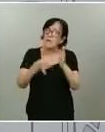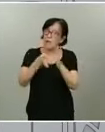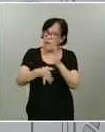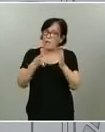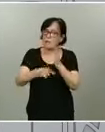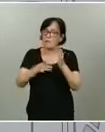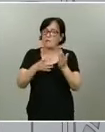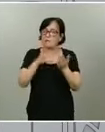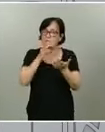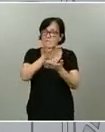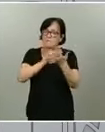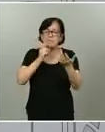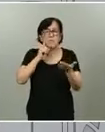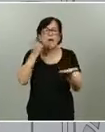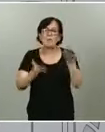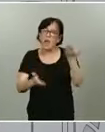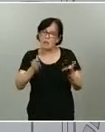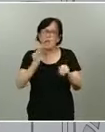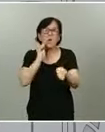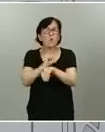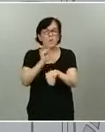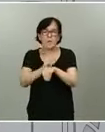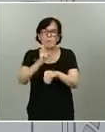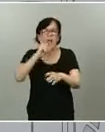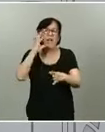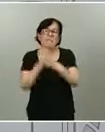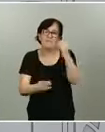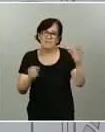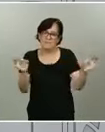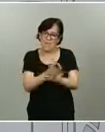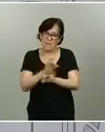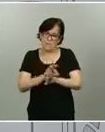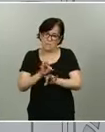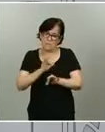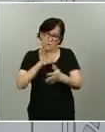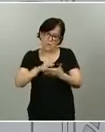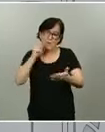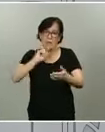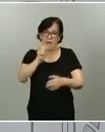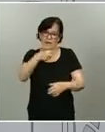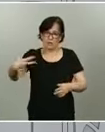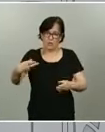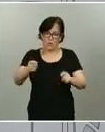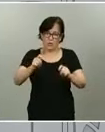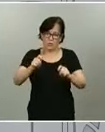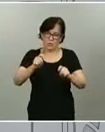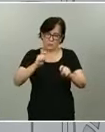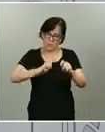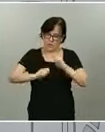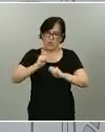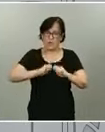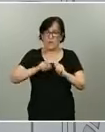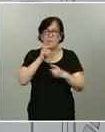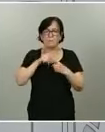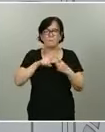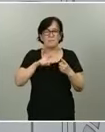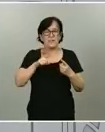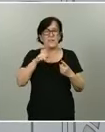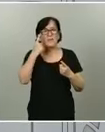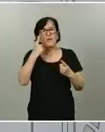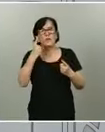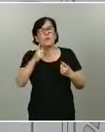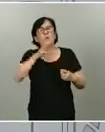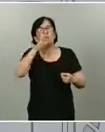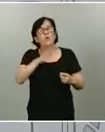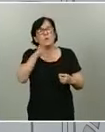hay que valorarlos con cuidado para no cometer errores de interpretación con los resultados que nos den. Y esto es una de las razones por las